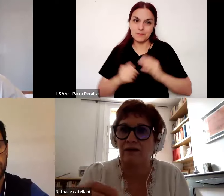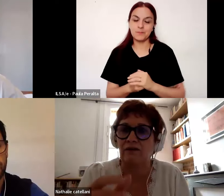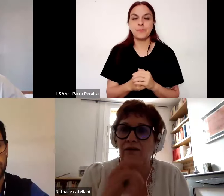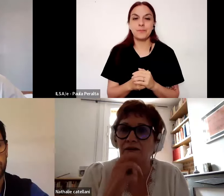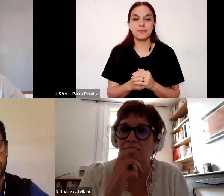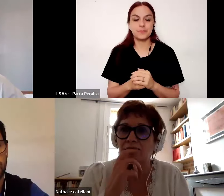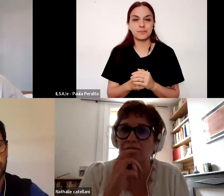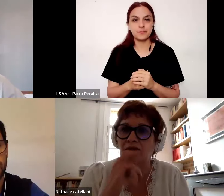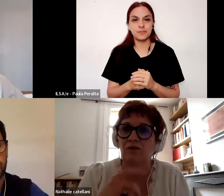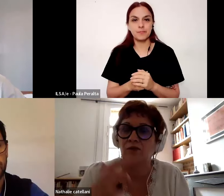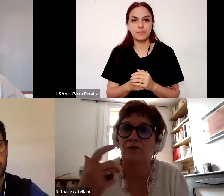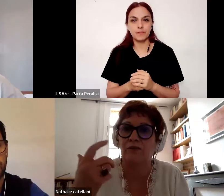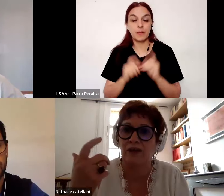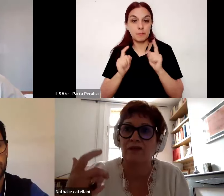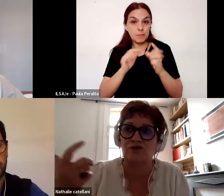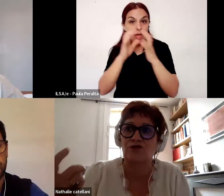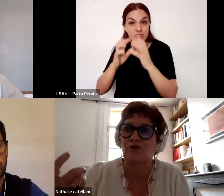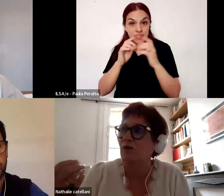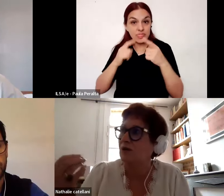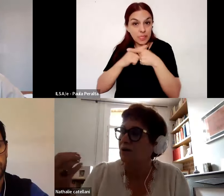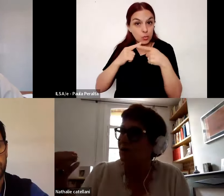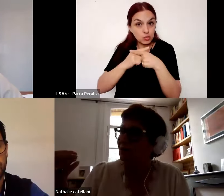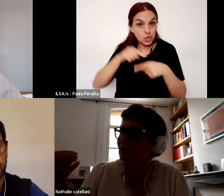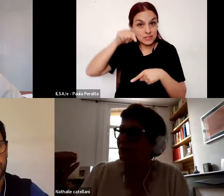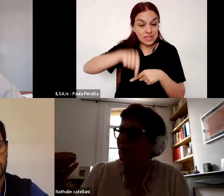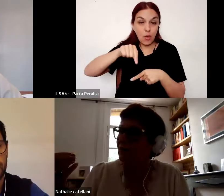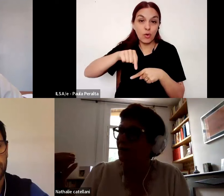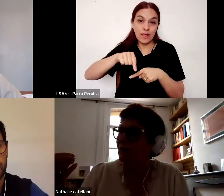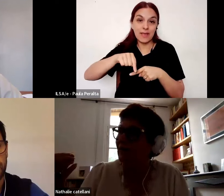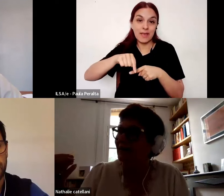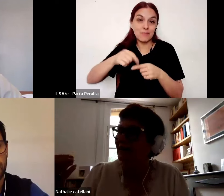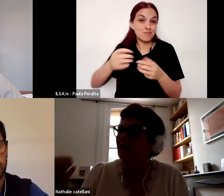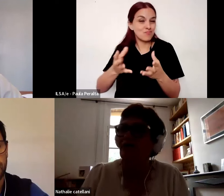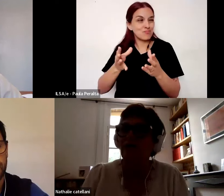y la discusión que tenemos ahora juntos me permite justamente